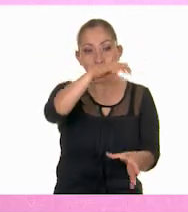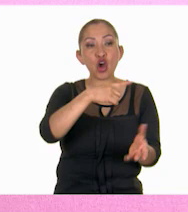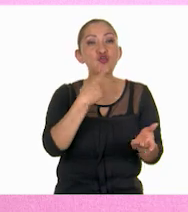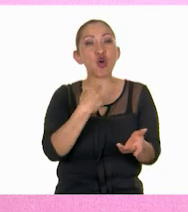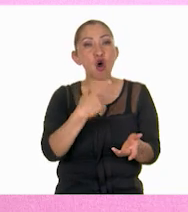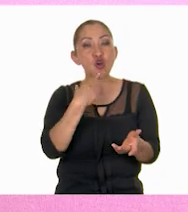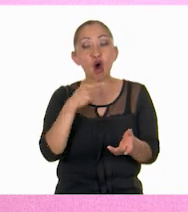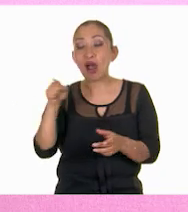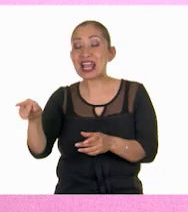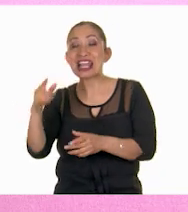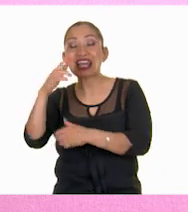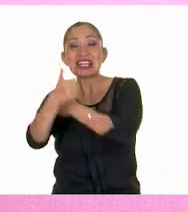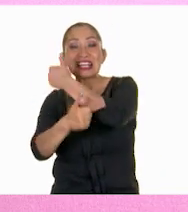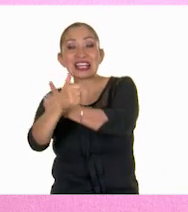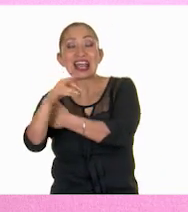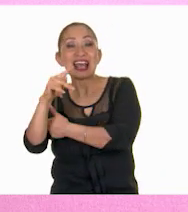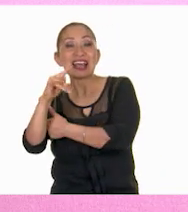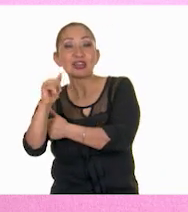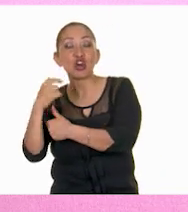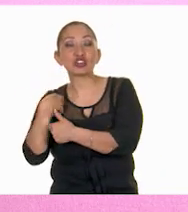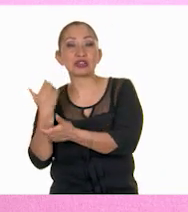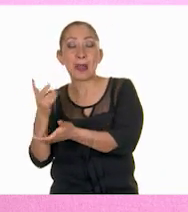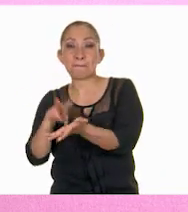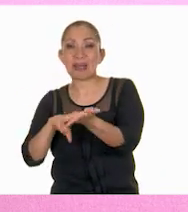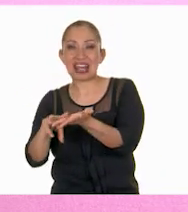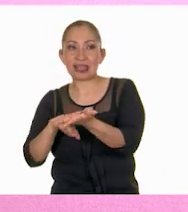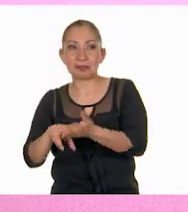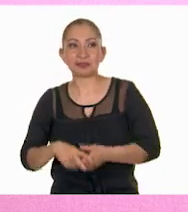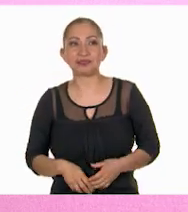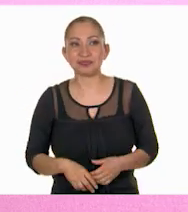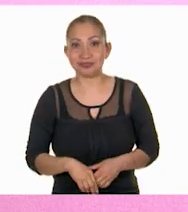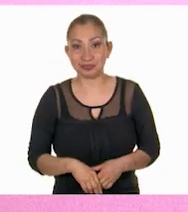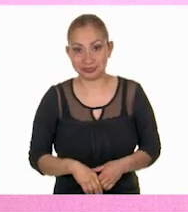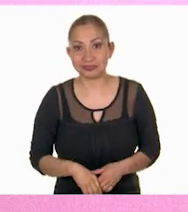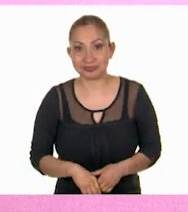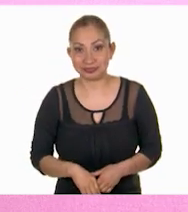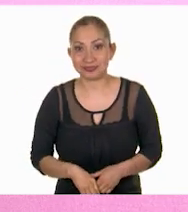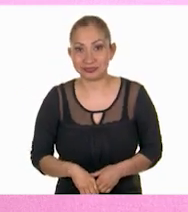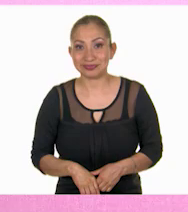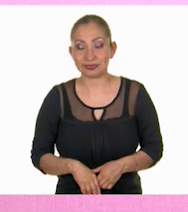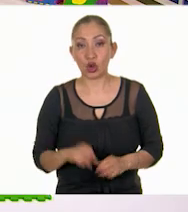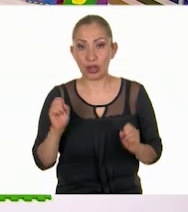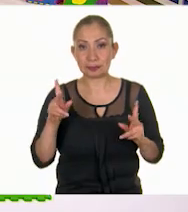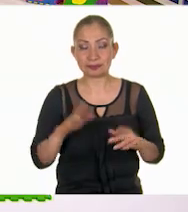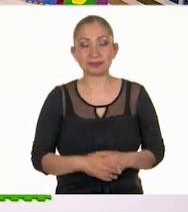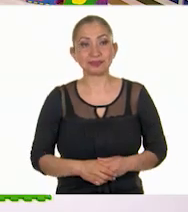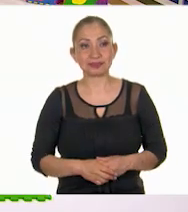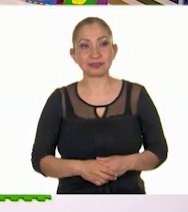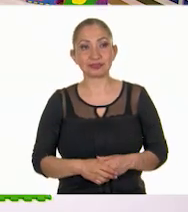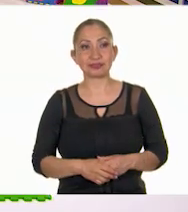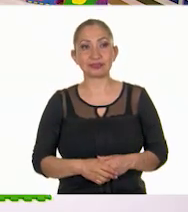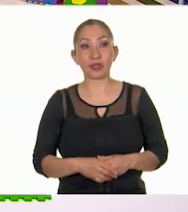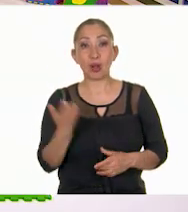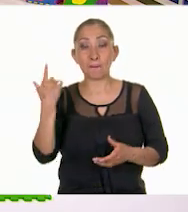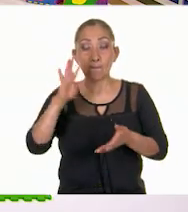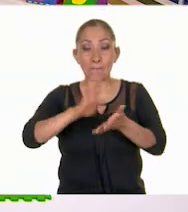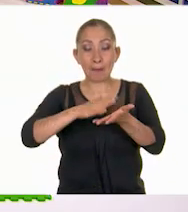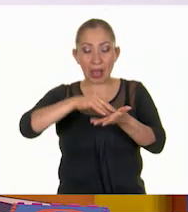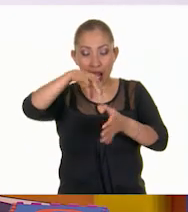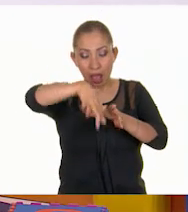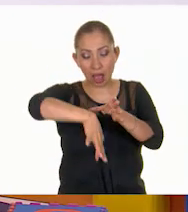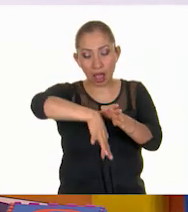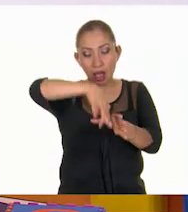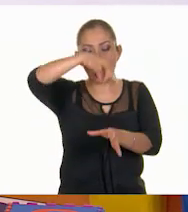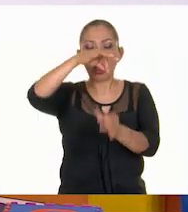roja y los retos de la bolsa verde. Muy bien. Así es. ¿Vale? Entonces sacaremos un papelito y